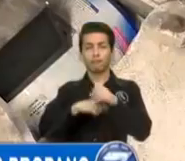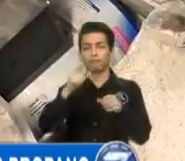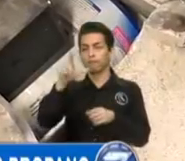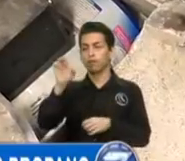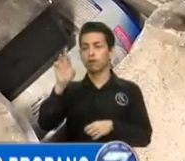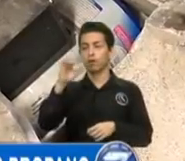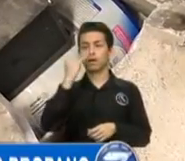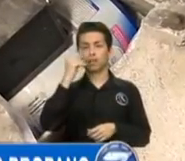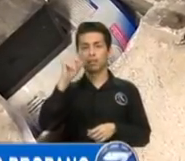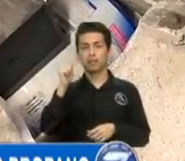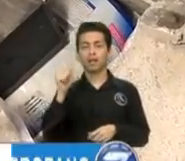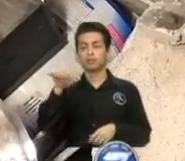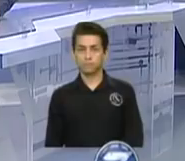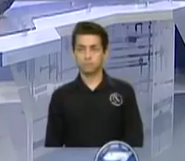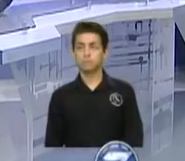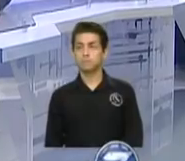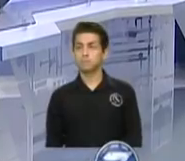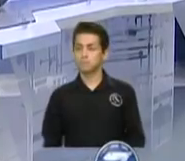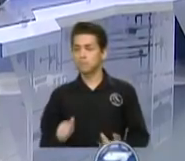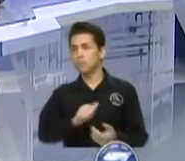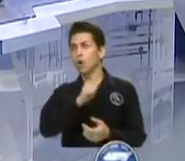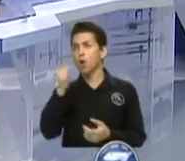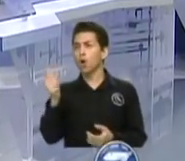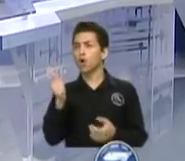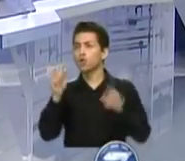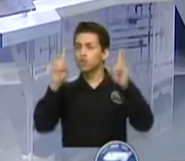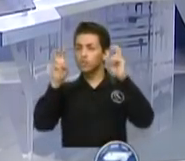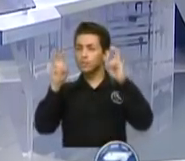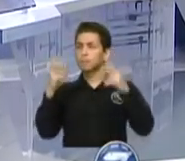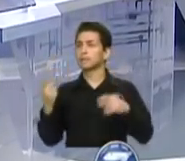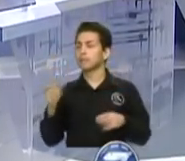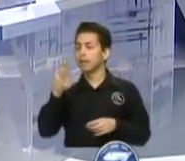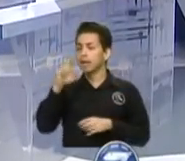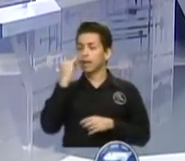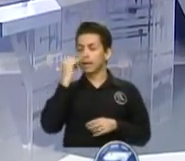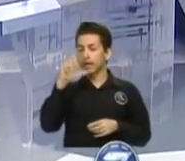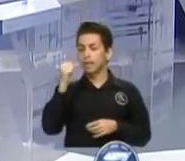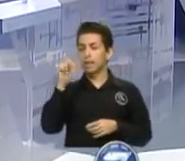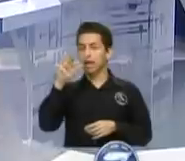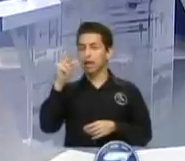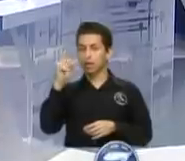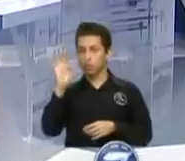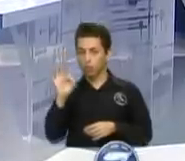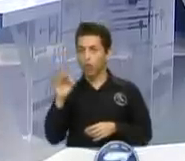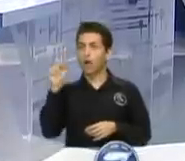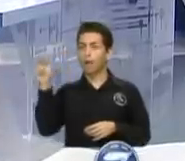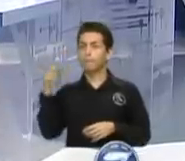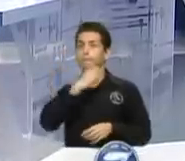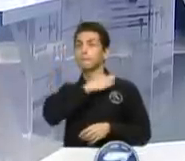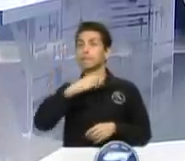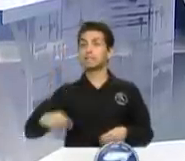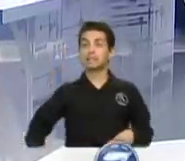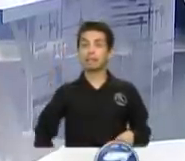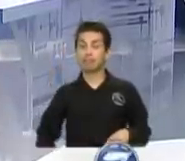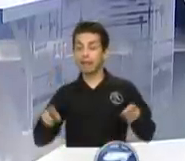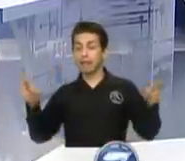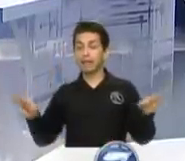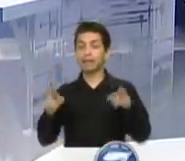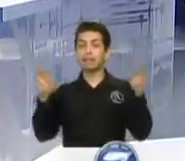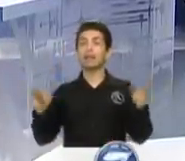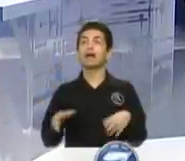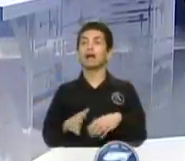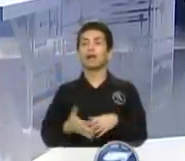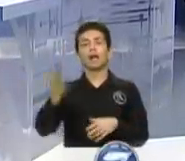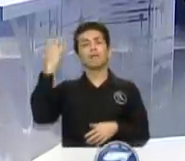resultaron heridos. Ricardo Castillo Sinibaldi fue nombrado presidente del IRTRA el 1 de julio de 1970.